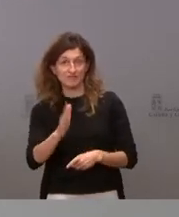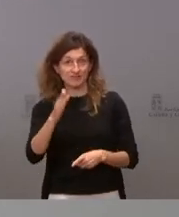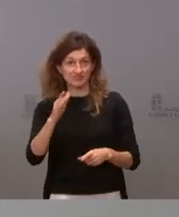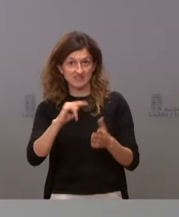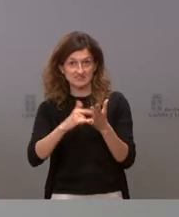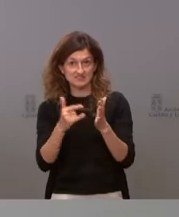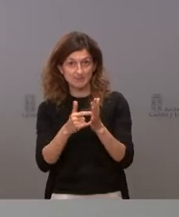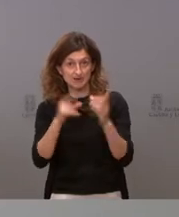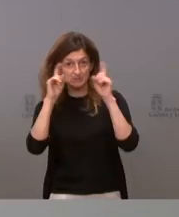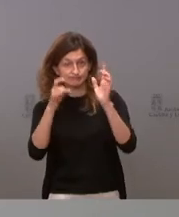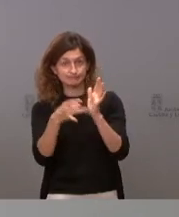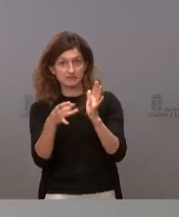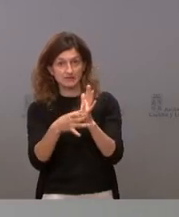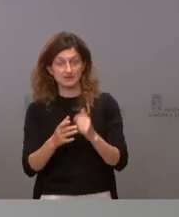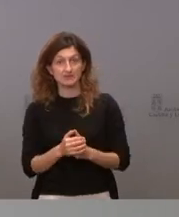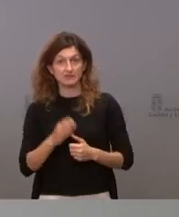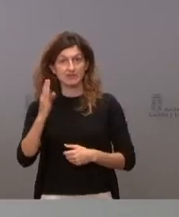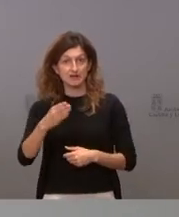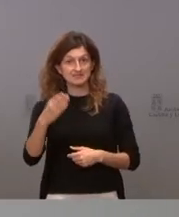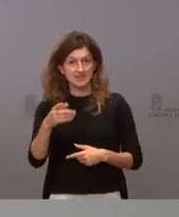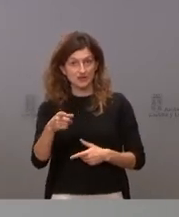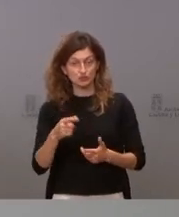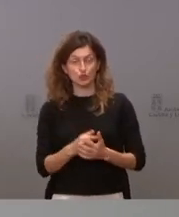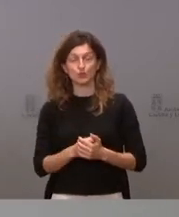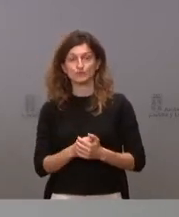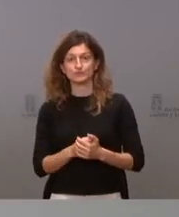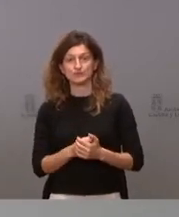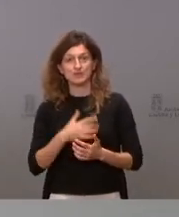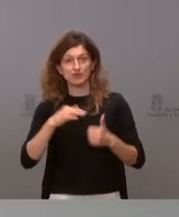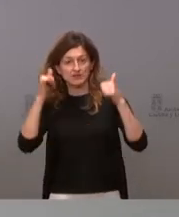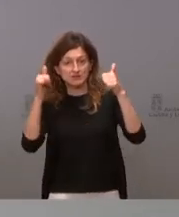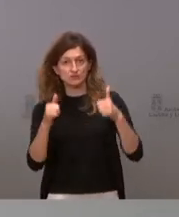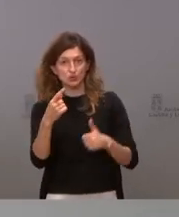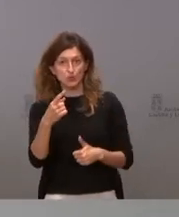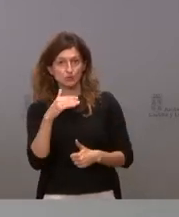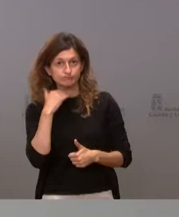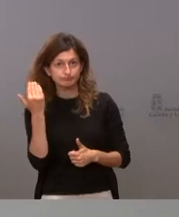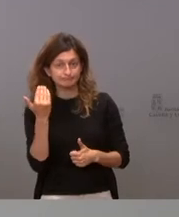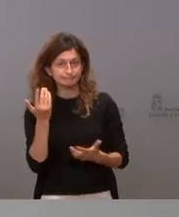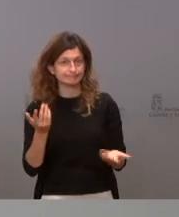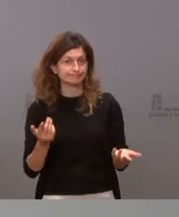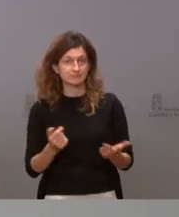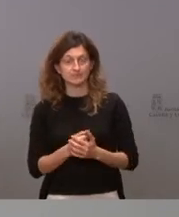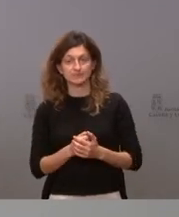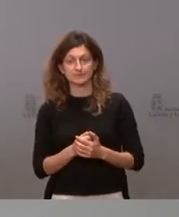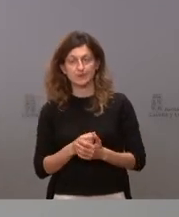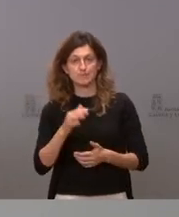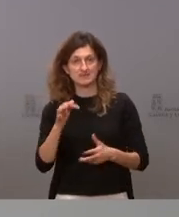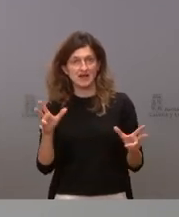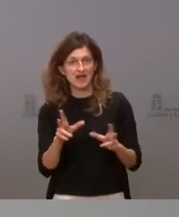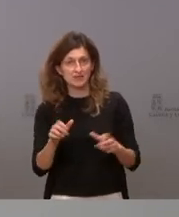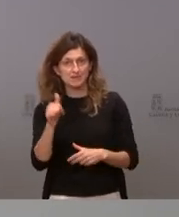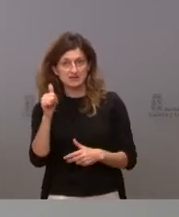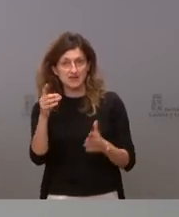Ya en la propia LOMLOE se establece lo del bachillerato, que se pueda titular con una suspensa en ciertas condiciones, pero parece todavía más grave lo que